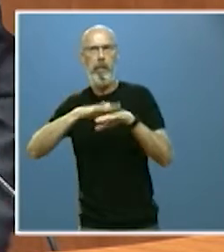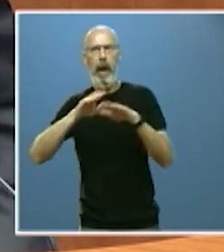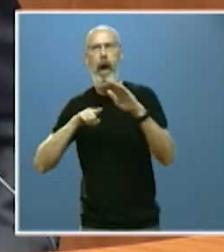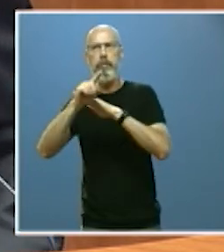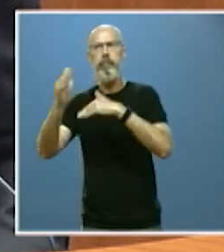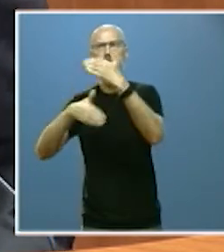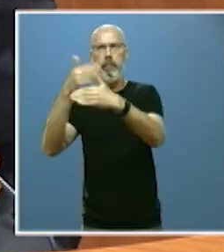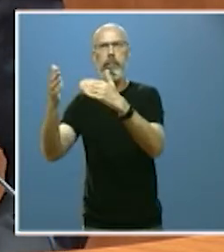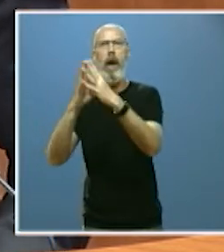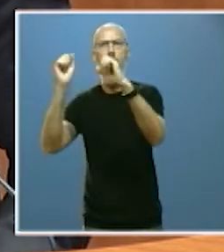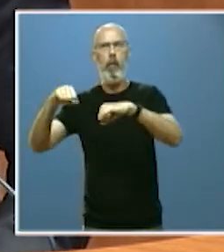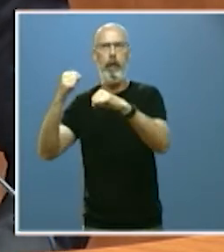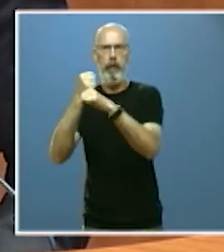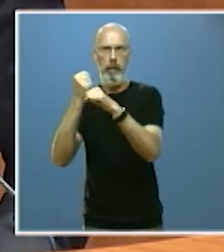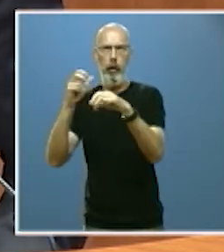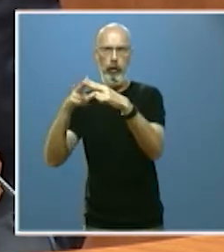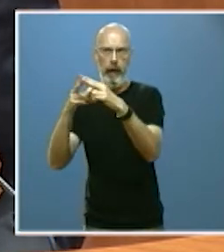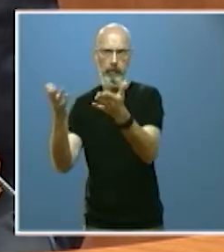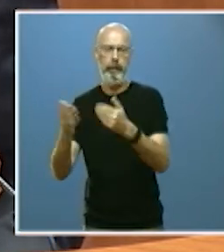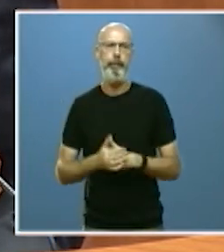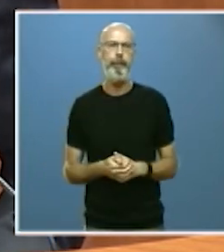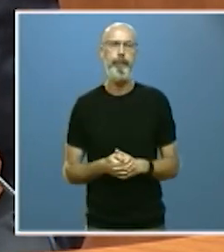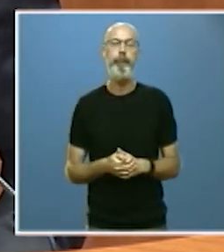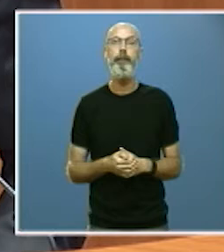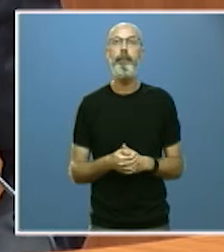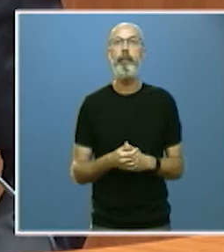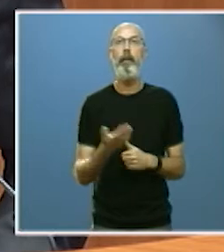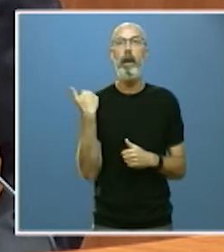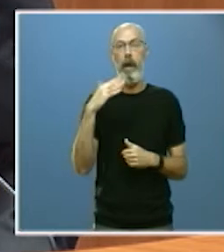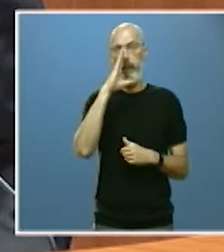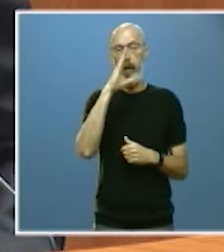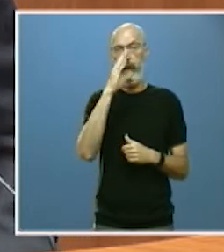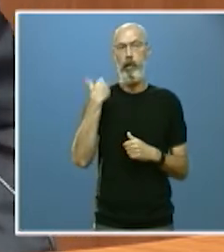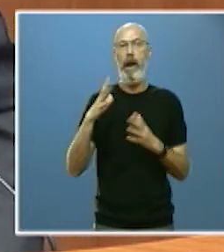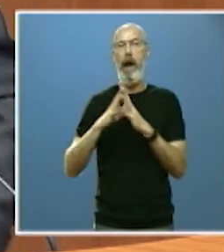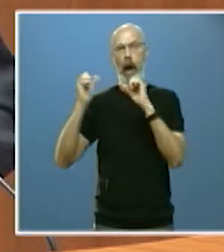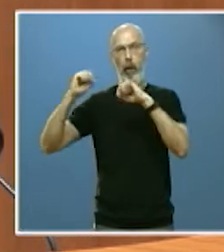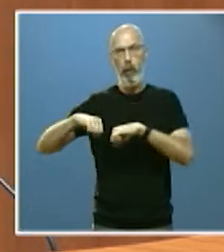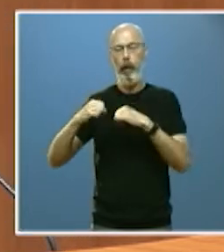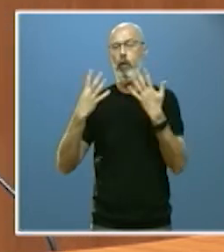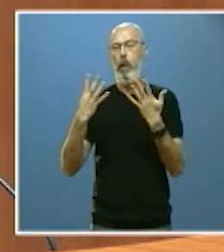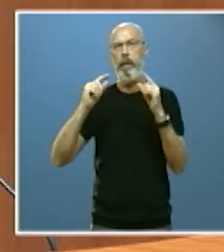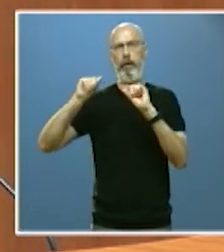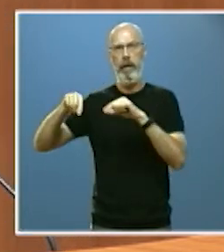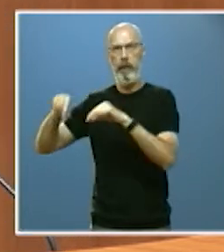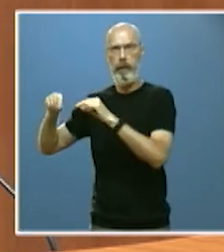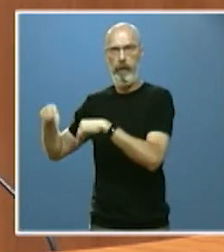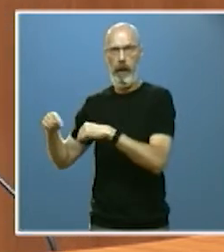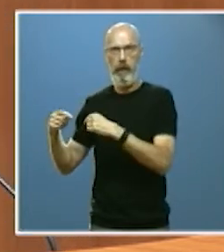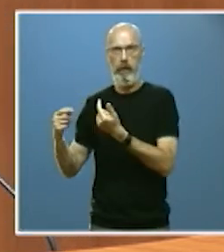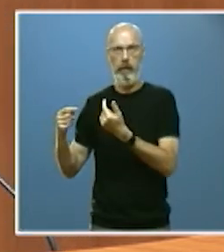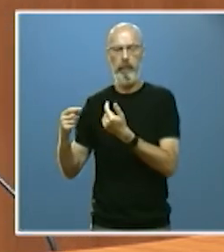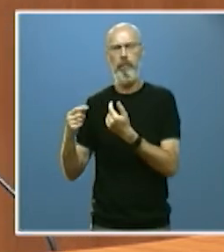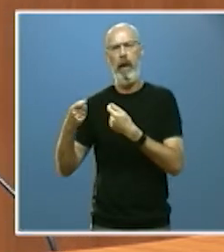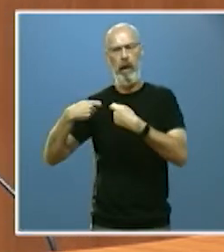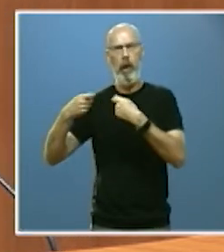En febrero de este año hemos suscrito nueve nuevos acuerdos. En la negociación más fructífera, tanto por el número de